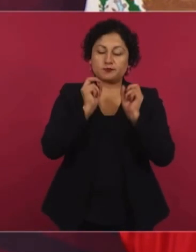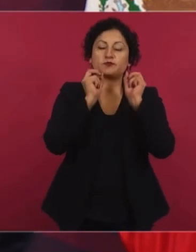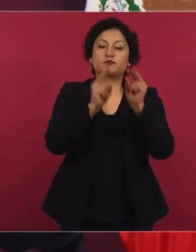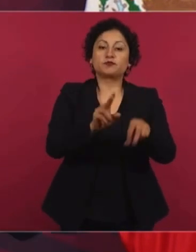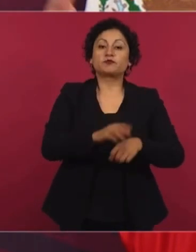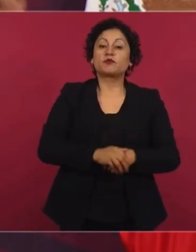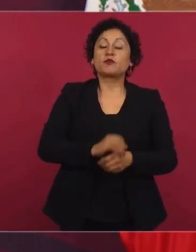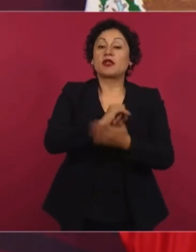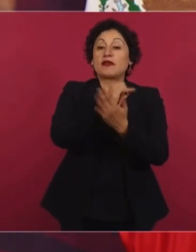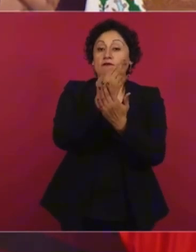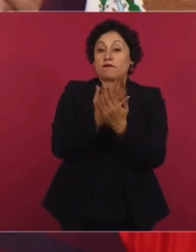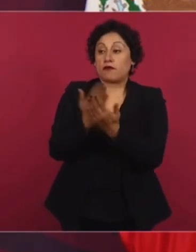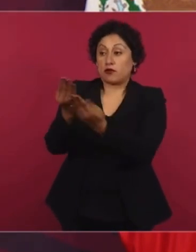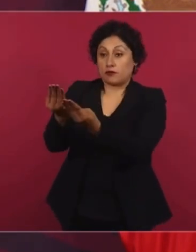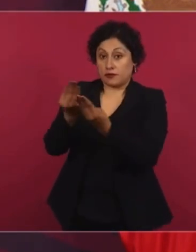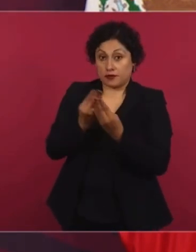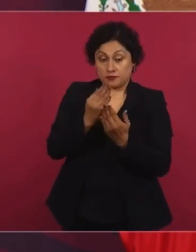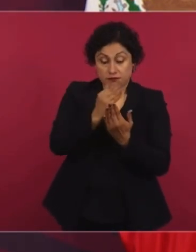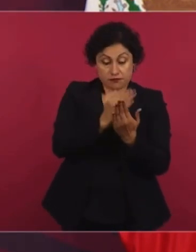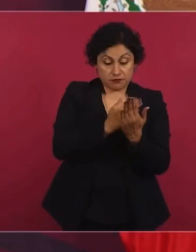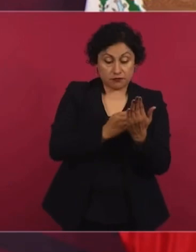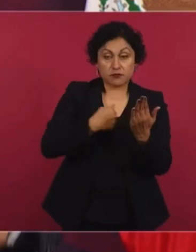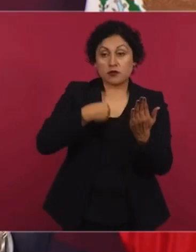los llamamos, nos reunimos